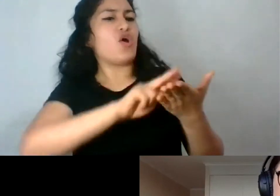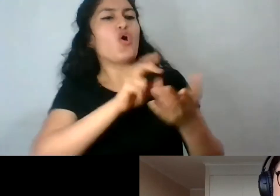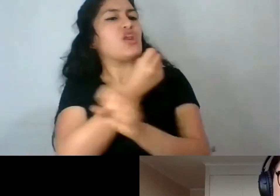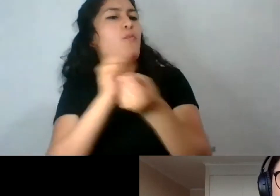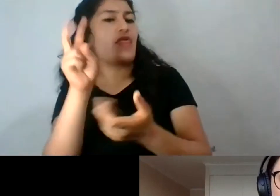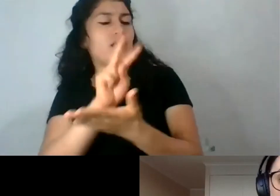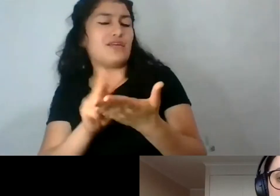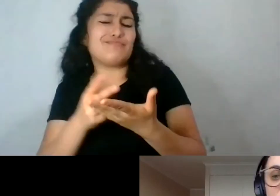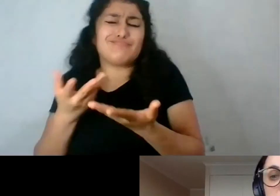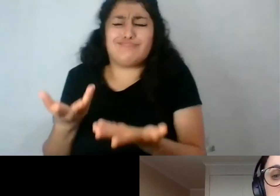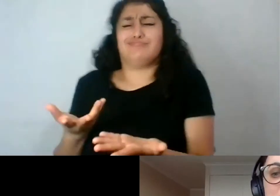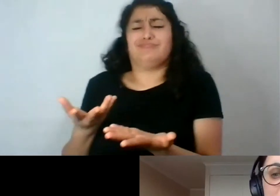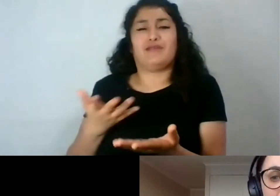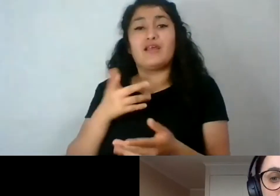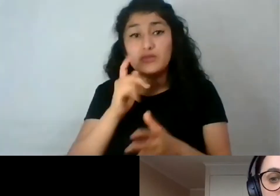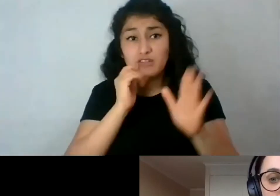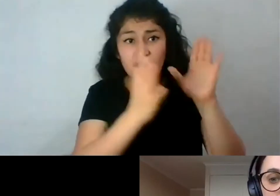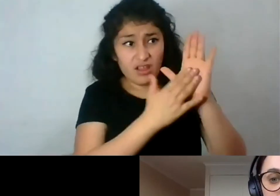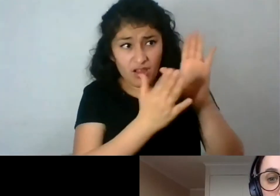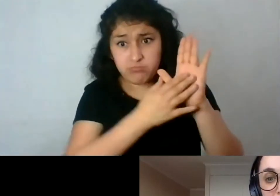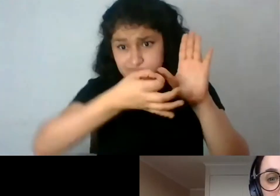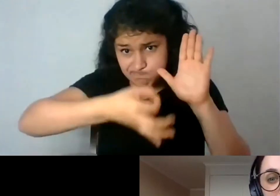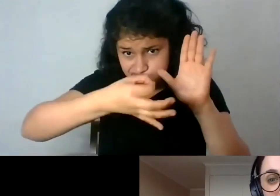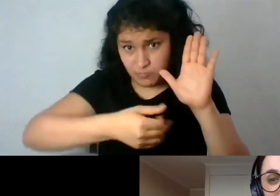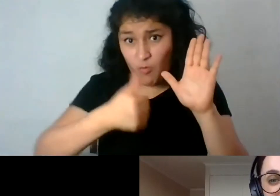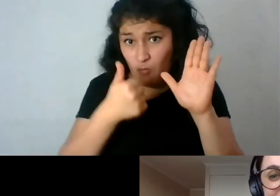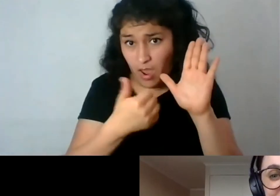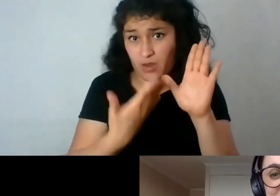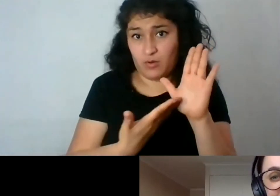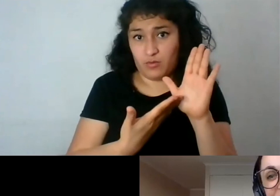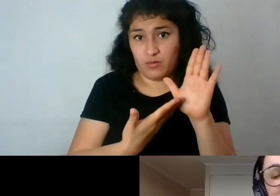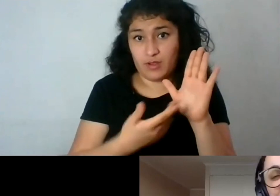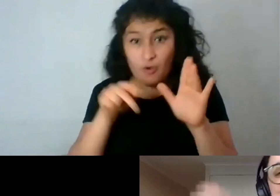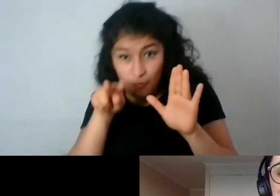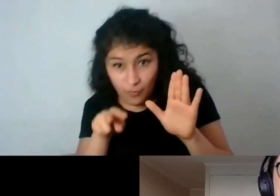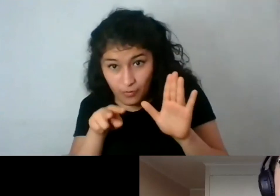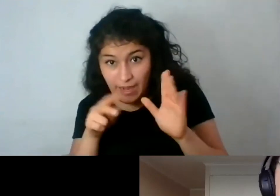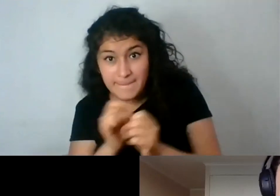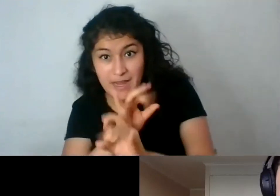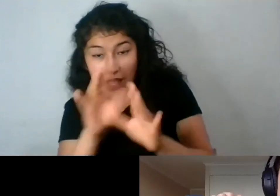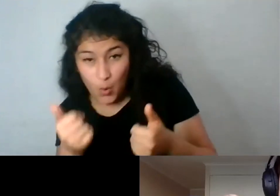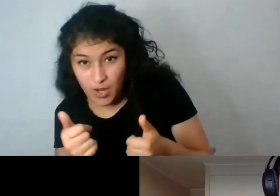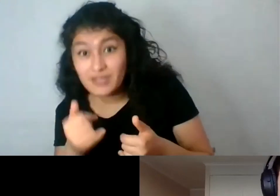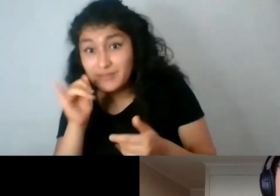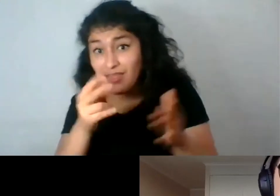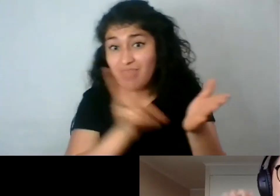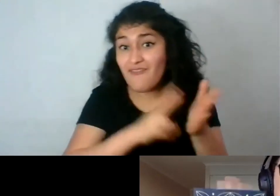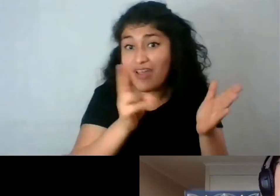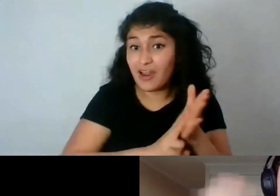riqueza como inconmesurable. Entonces, Butler es espectacular, dicen en el chat. de verdad que leal, porque acá